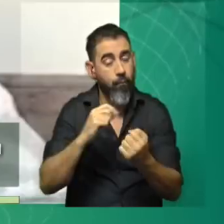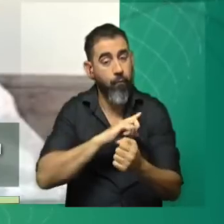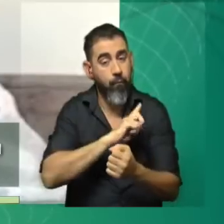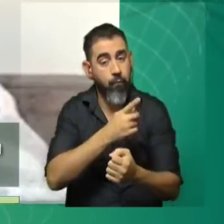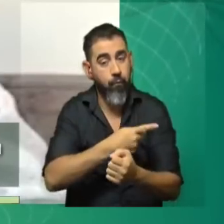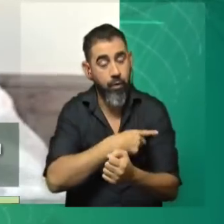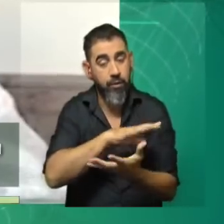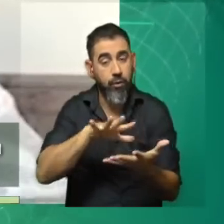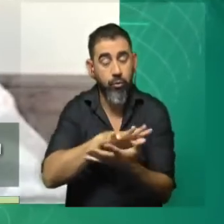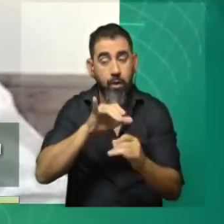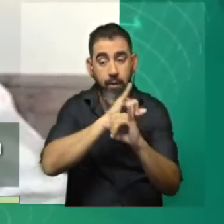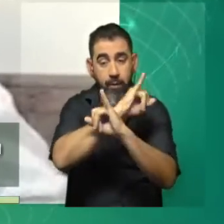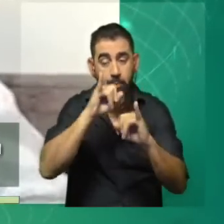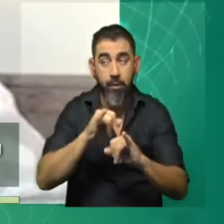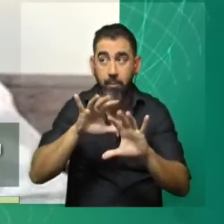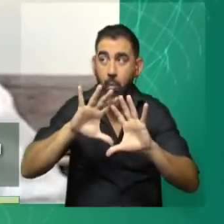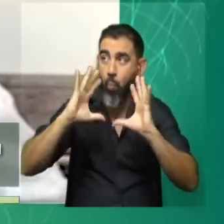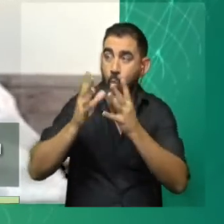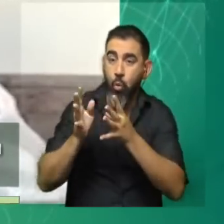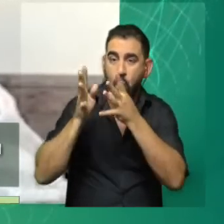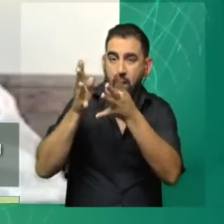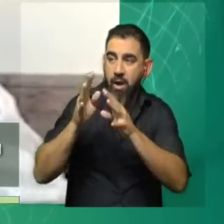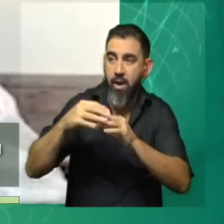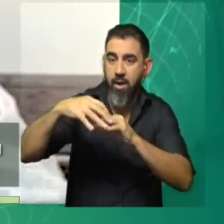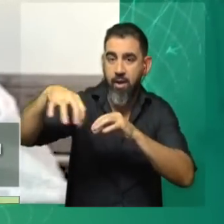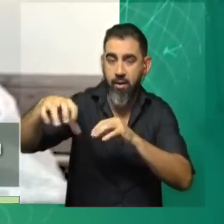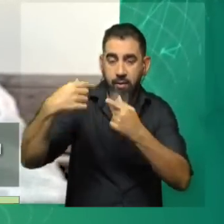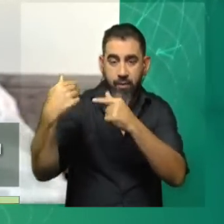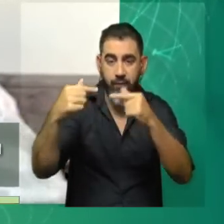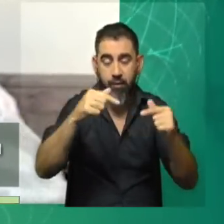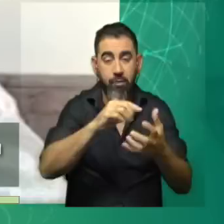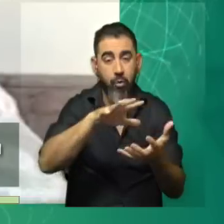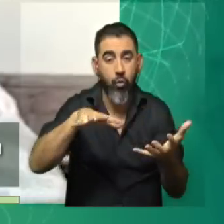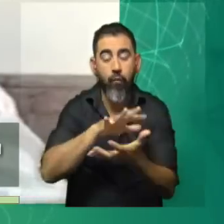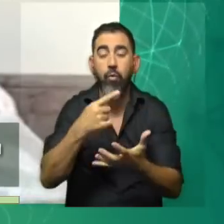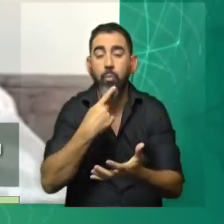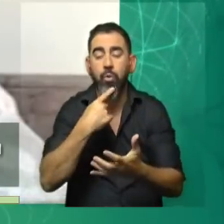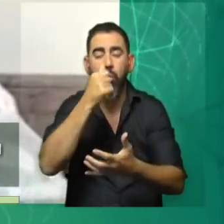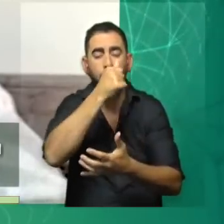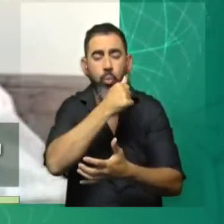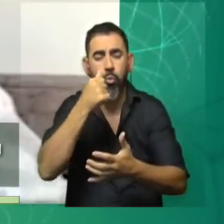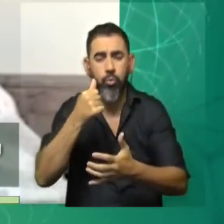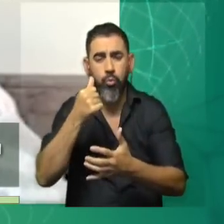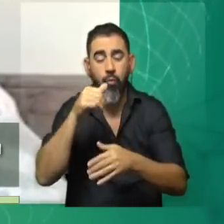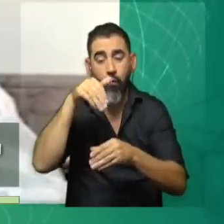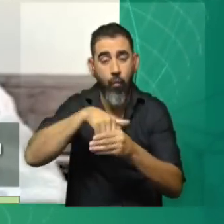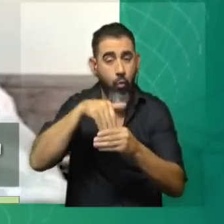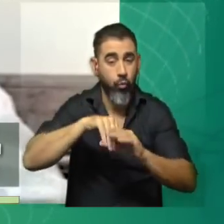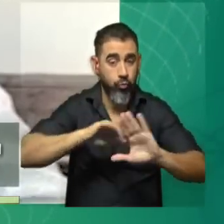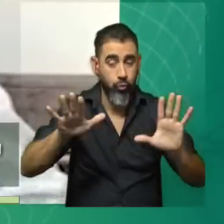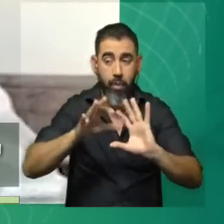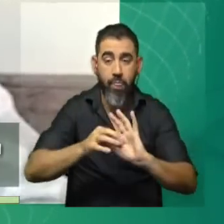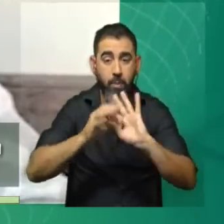una región de paz en un mundo en guerra, como una región donde los conflictos políticos se resuelven a través del voto por las